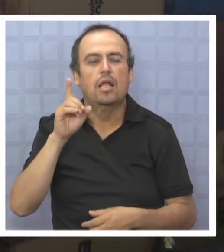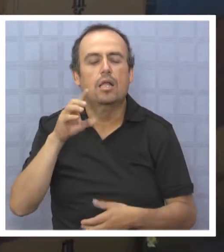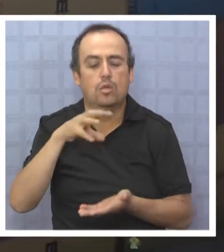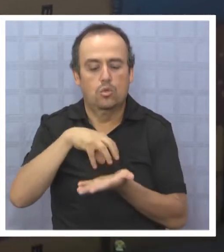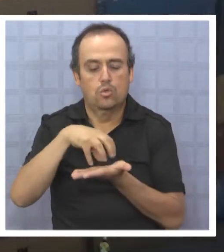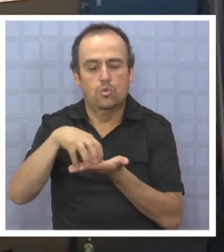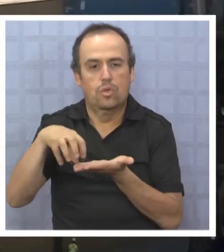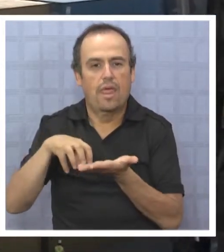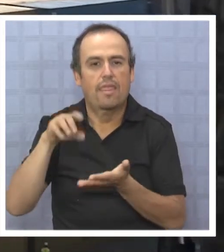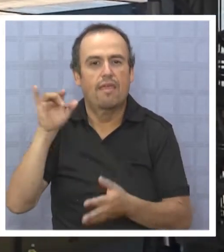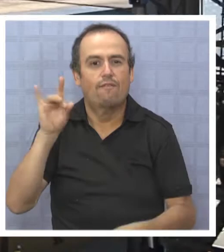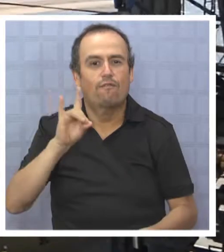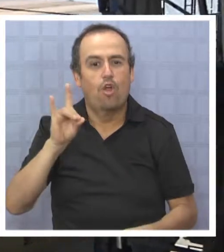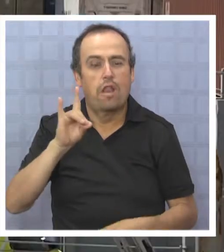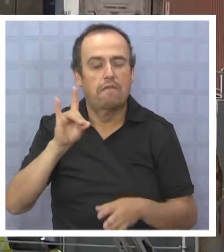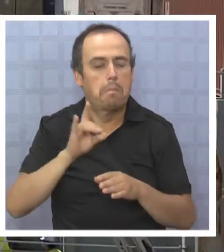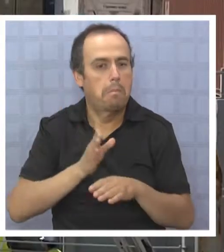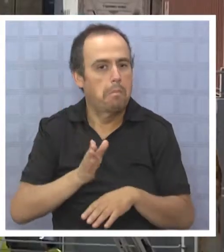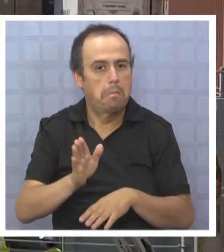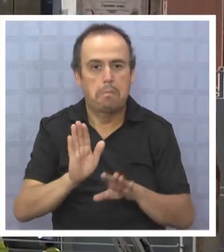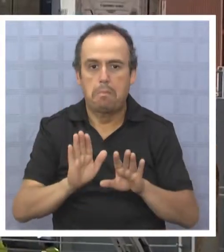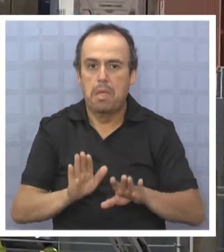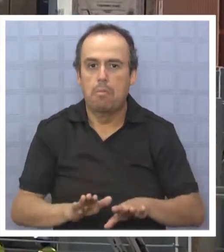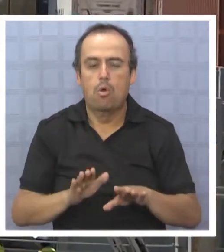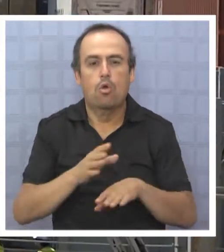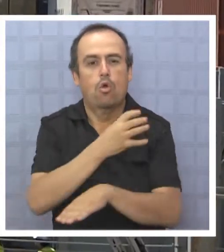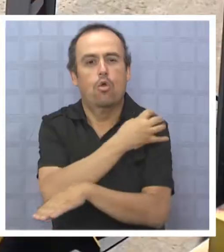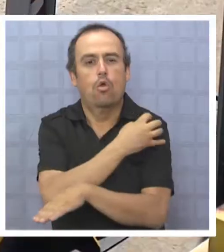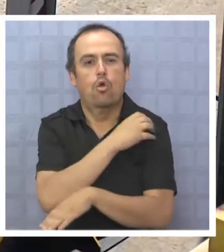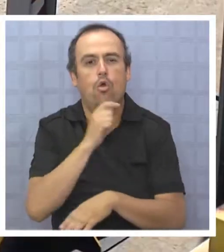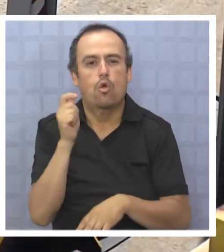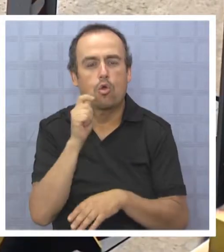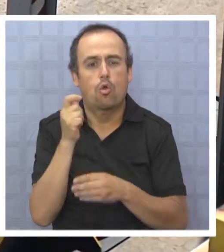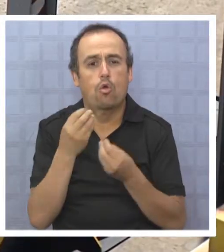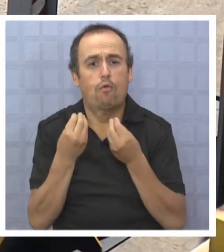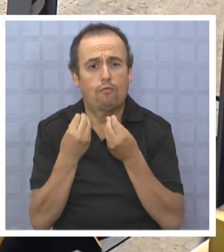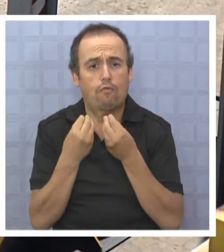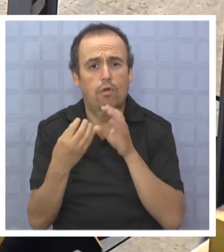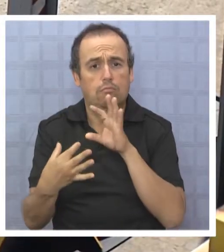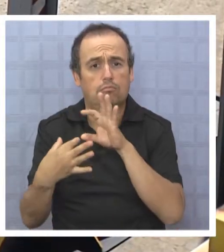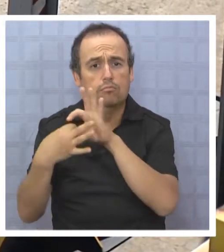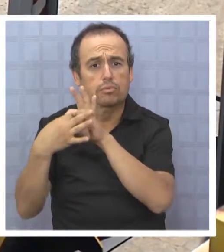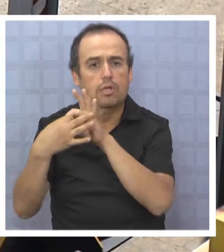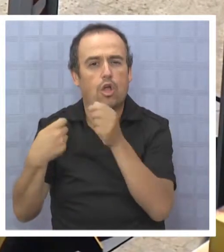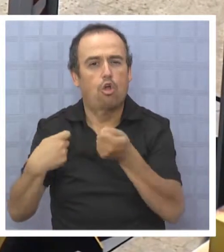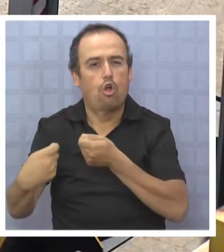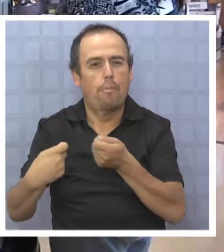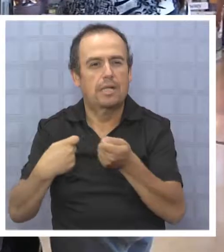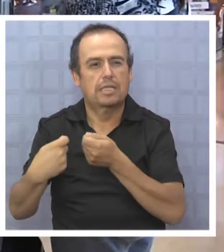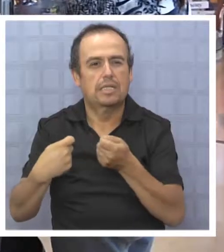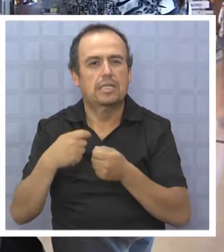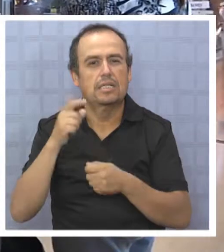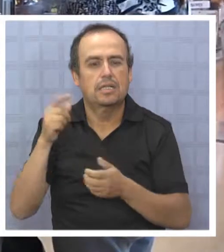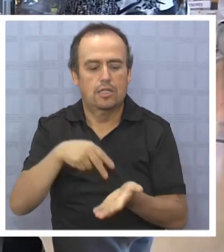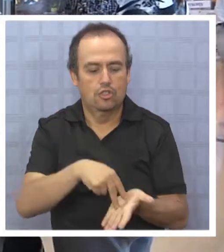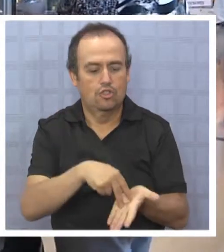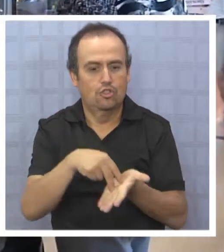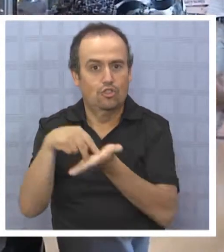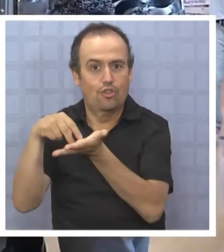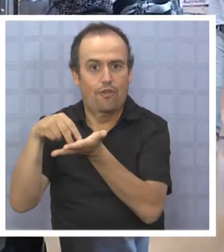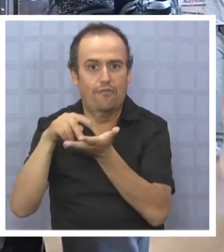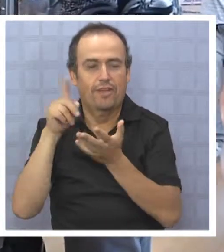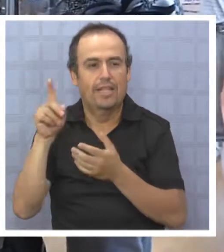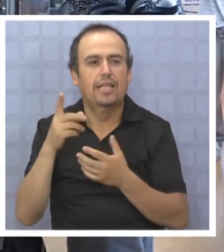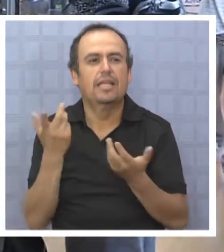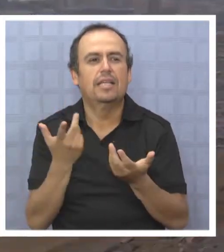mantenido. La región de Tarapacá mantiene una fuerte relación comercial con Bolivia a través de la zona franca, a lo que se debe